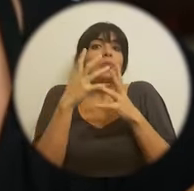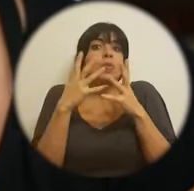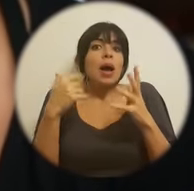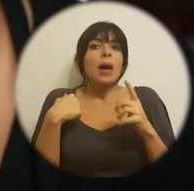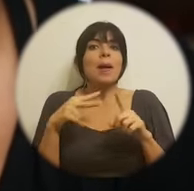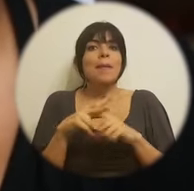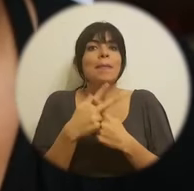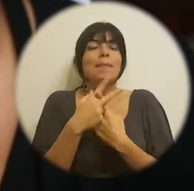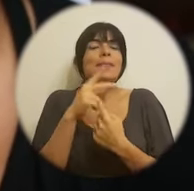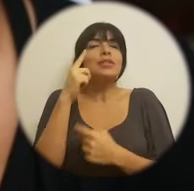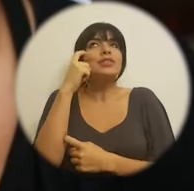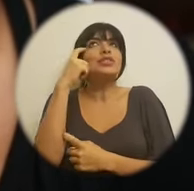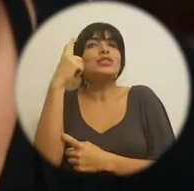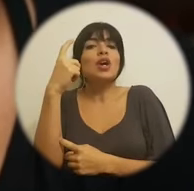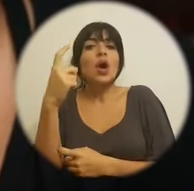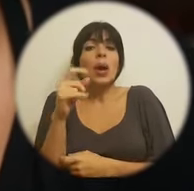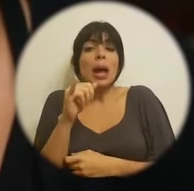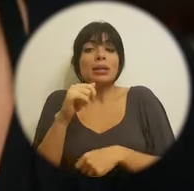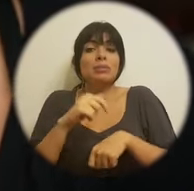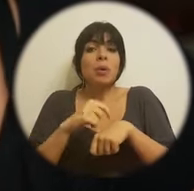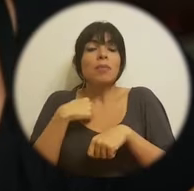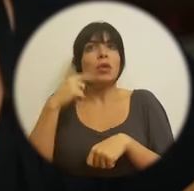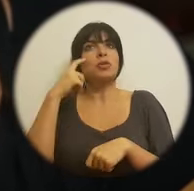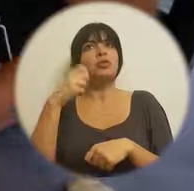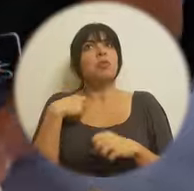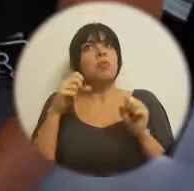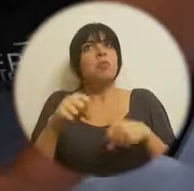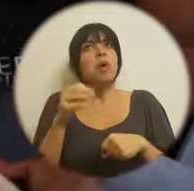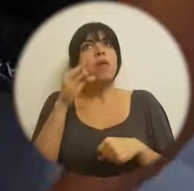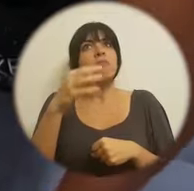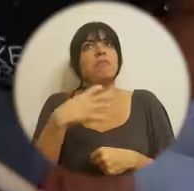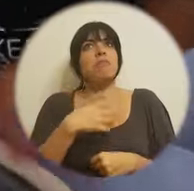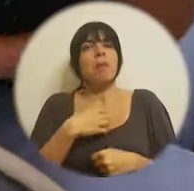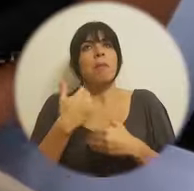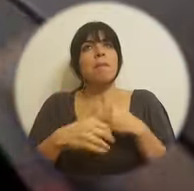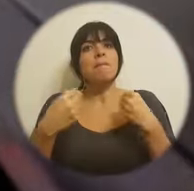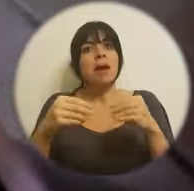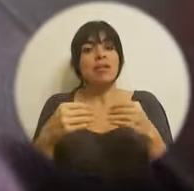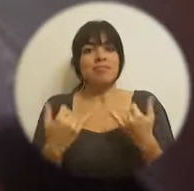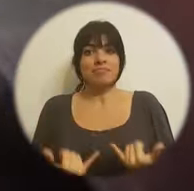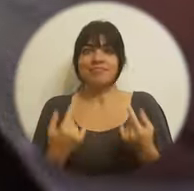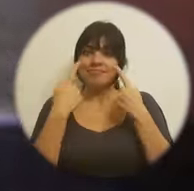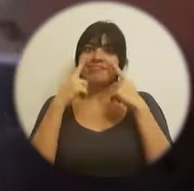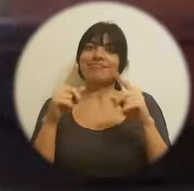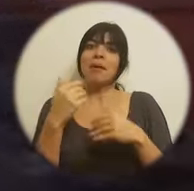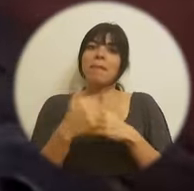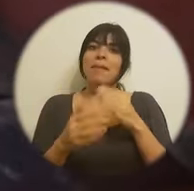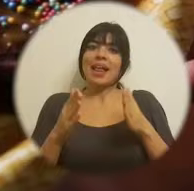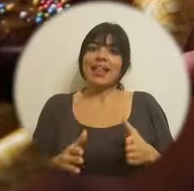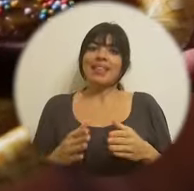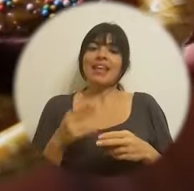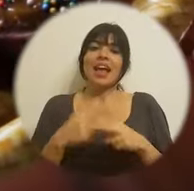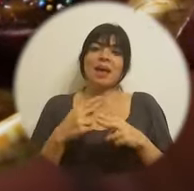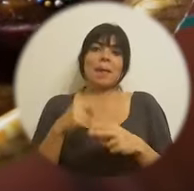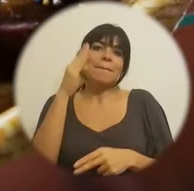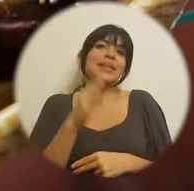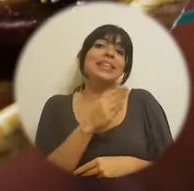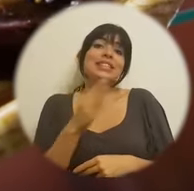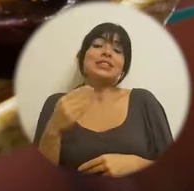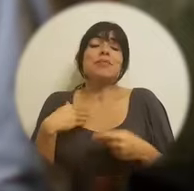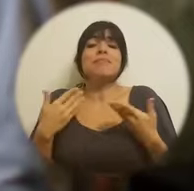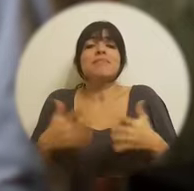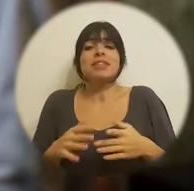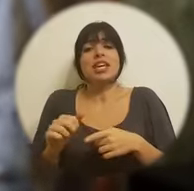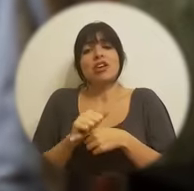ilusiones inmensas, empecé a soñar, desde ese momento soñé con tener la panadería y aquí estoy con mi panadería La Bendición,